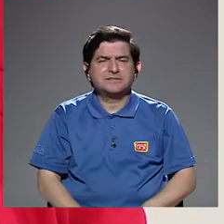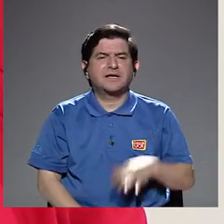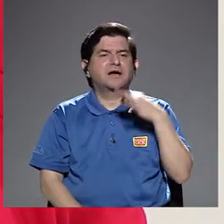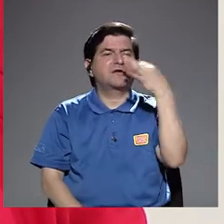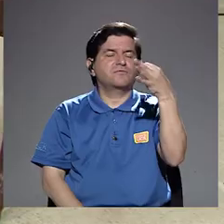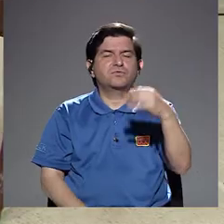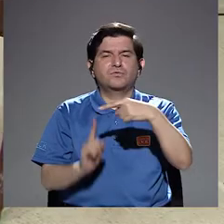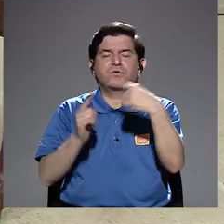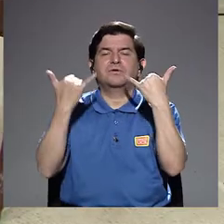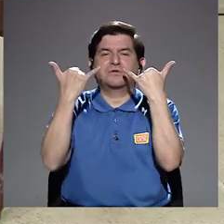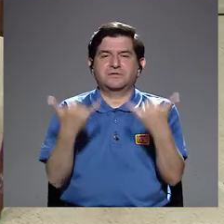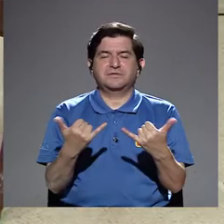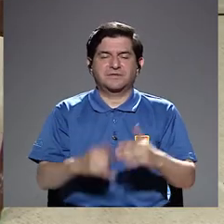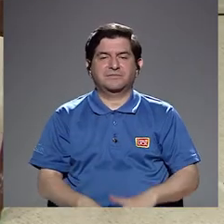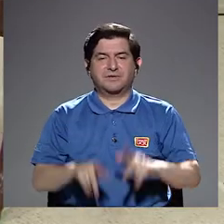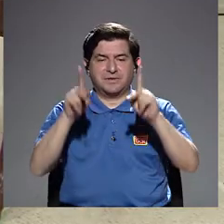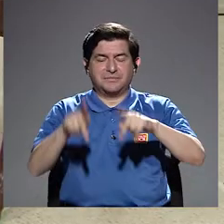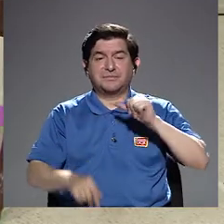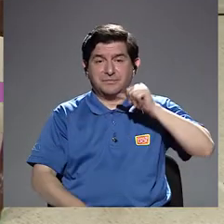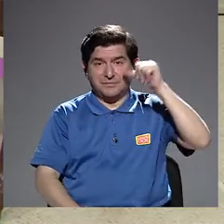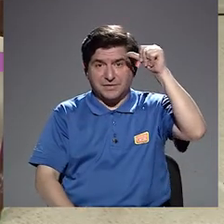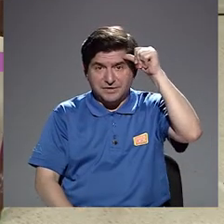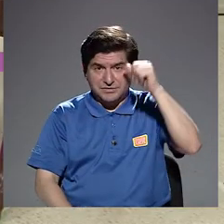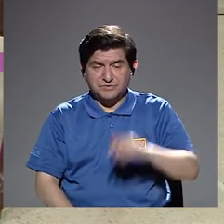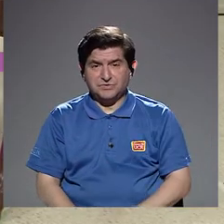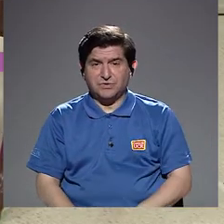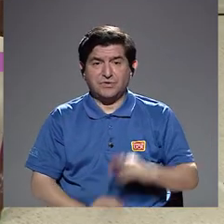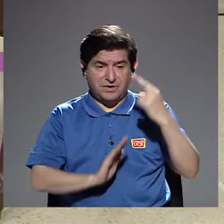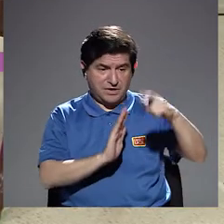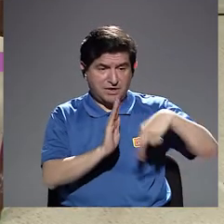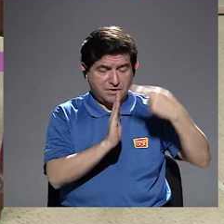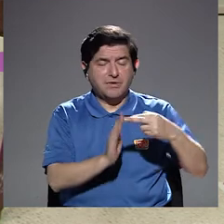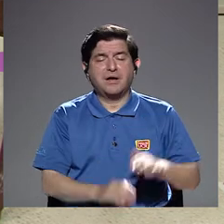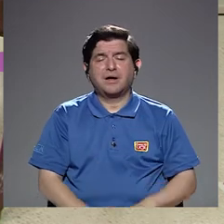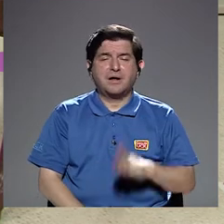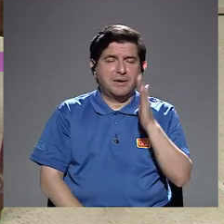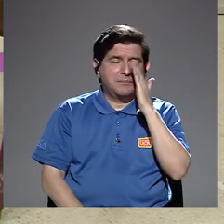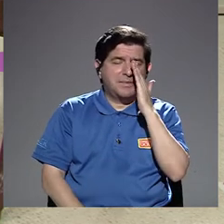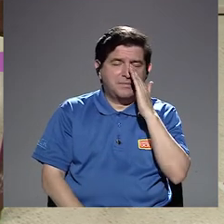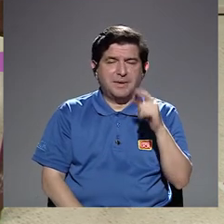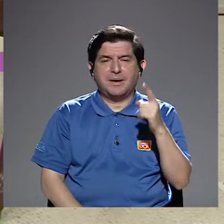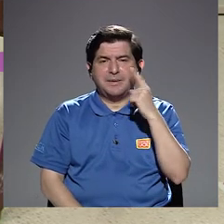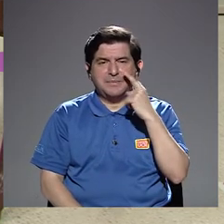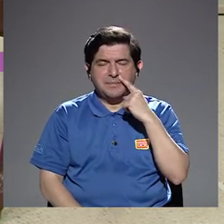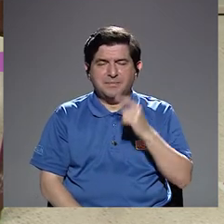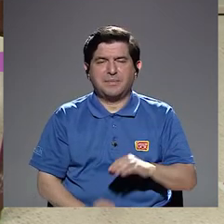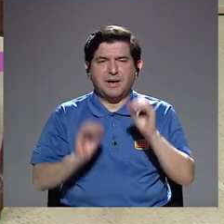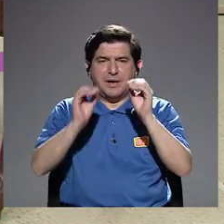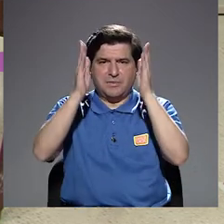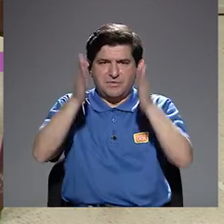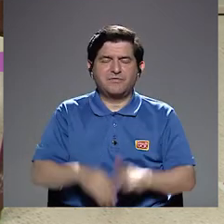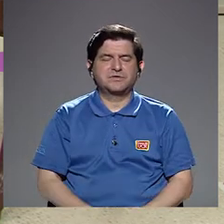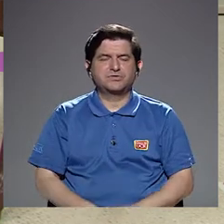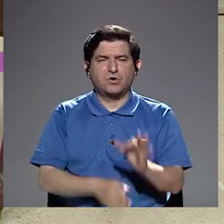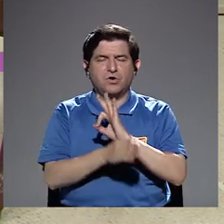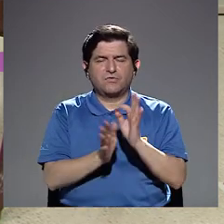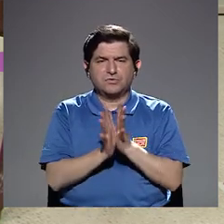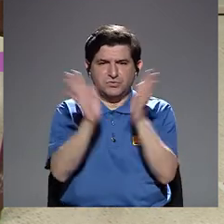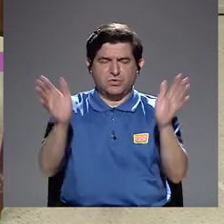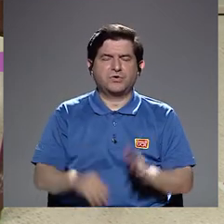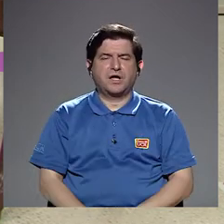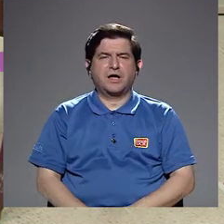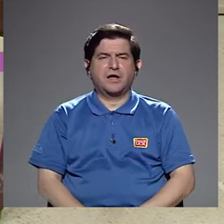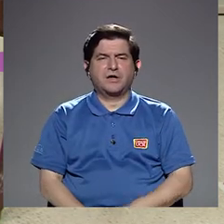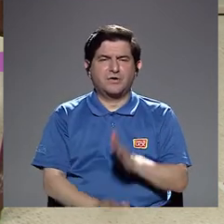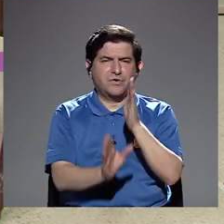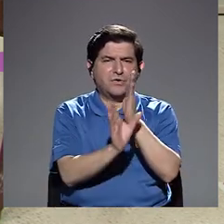presente. Las personas adultas en nuestros roles, madre, padre, educador, funcionario público, psicóloga, médica,